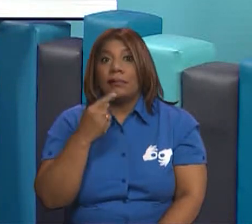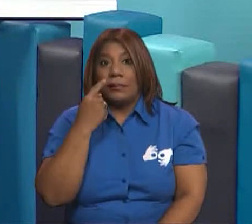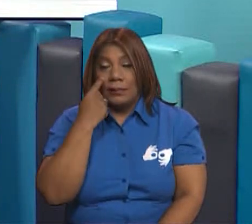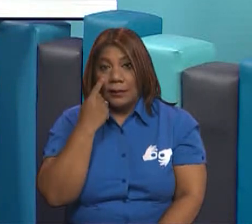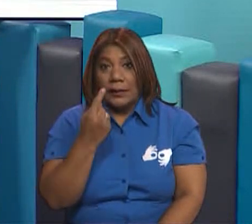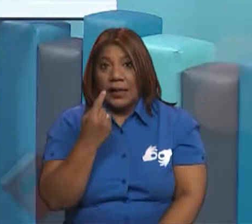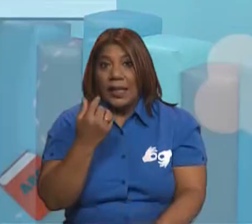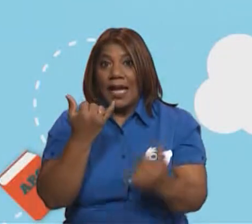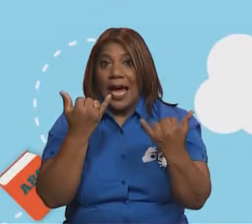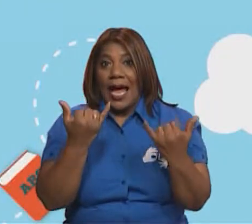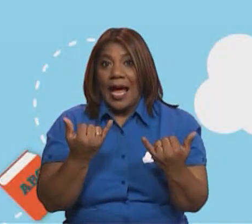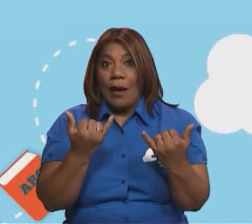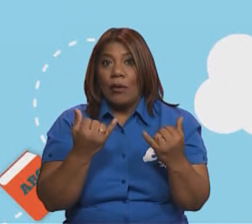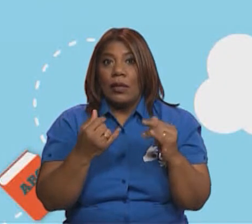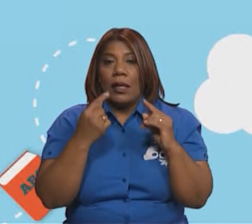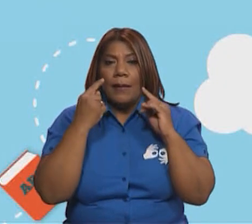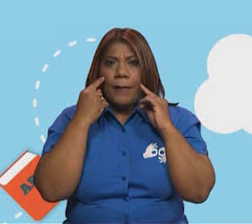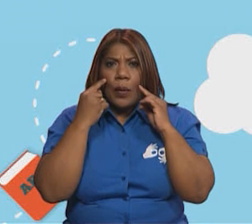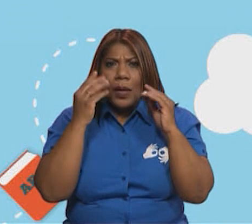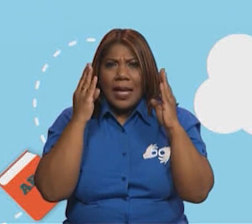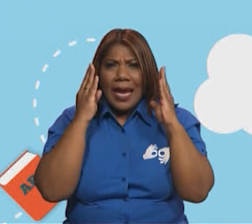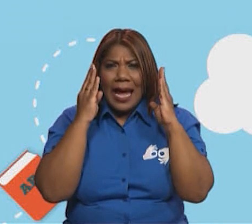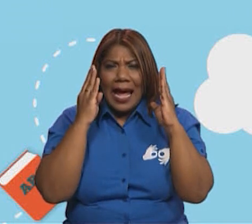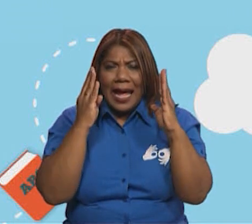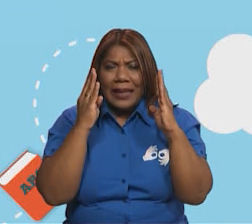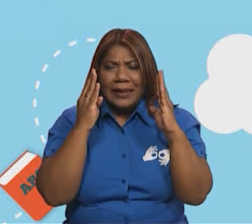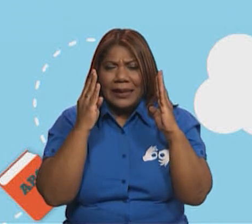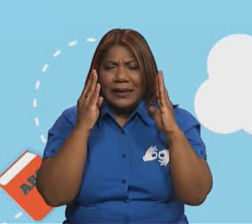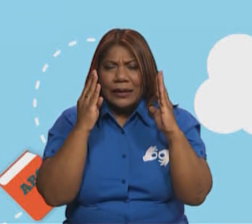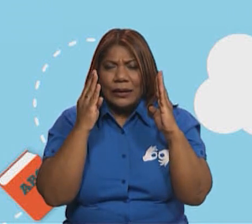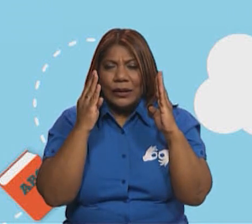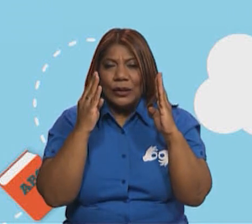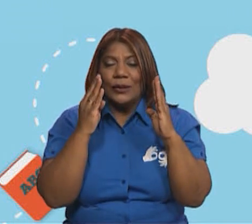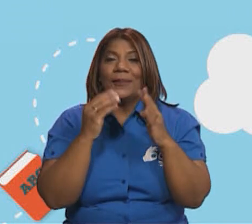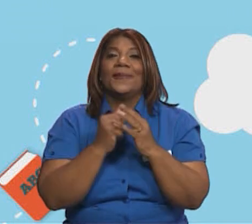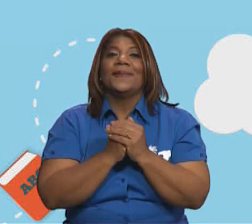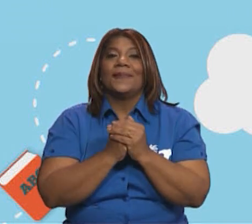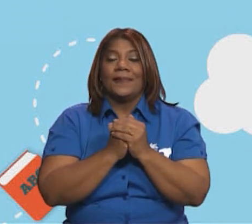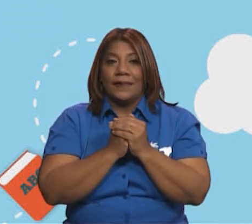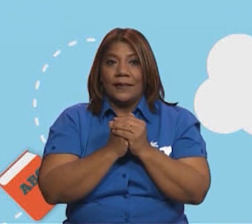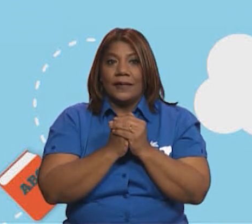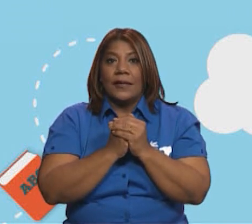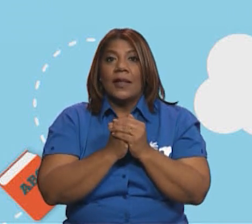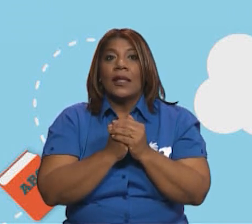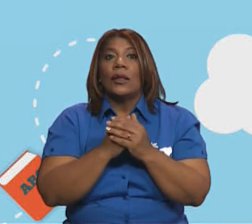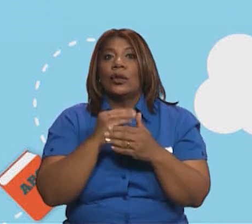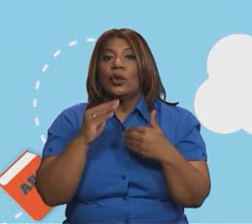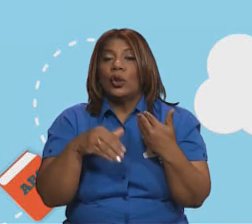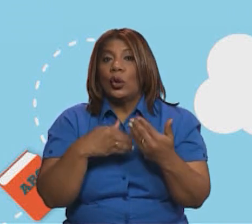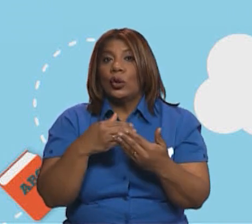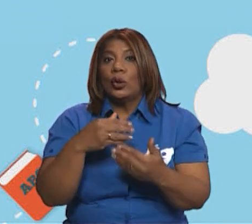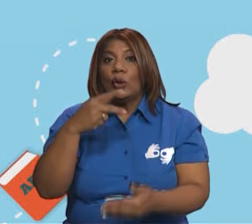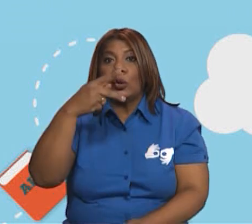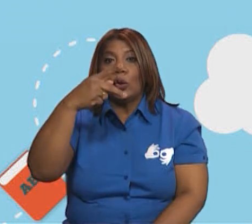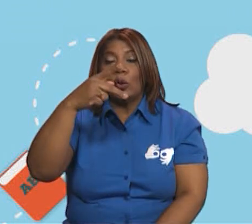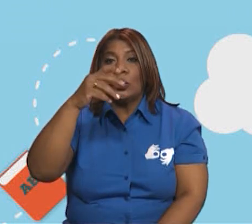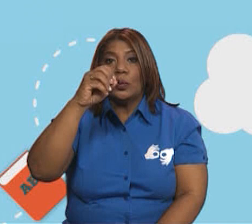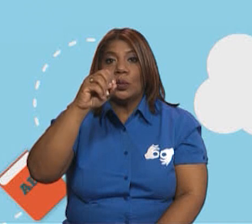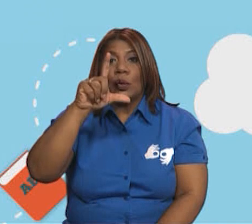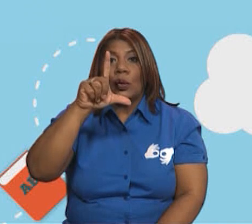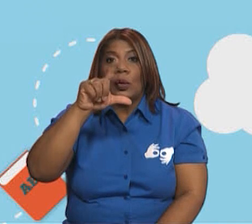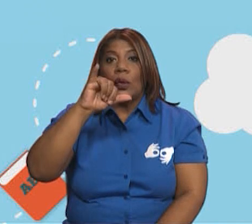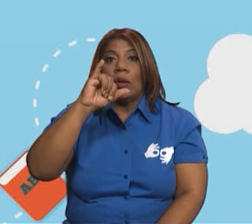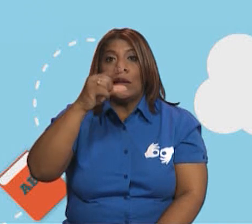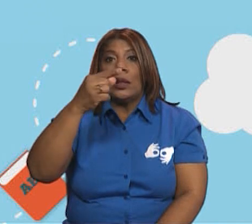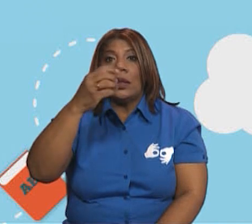visualizar la siguiente imagen antes de pasar a nuestra práctica relámpago. Y es que los polígonos los podemos encontrar en cualquier parte de